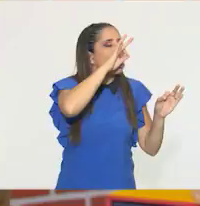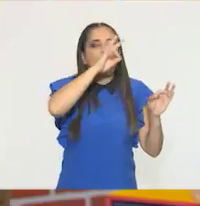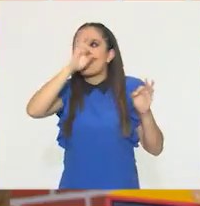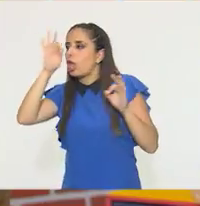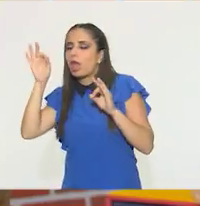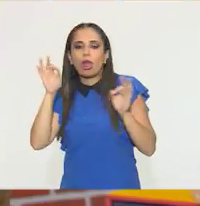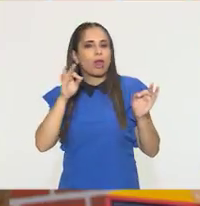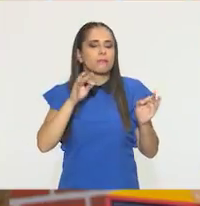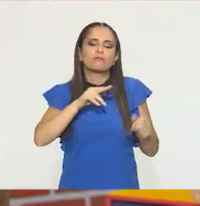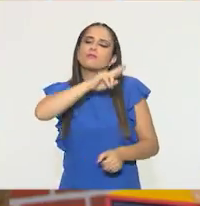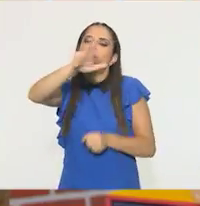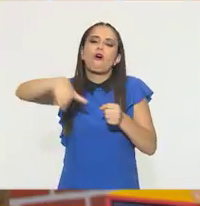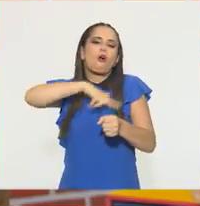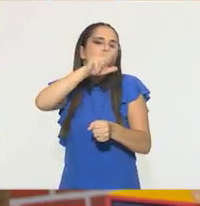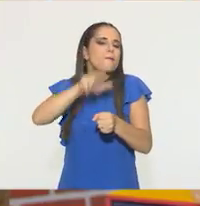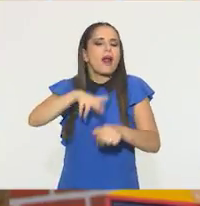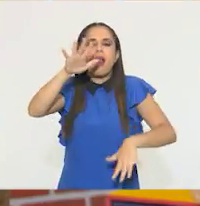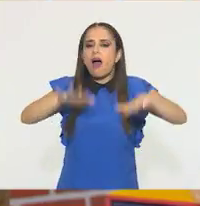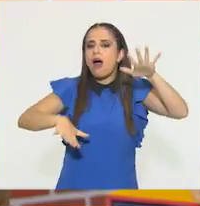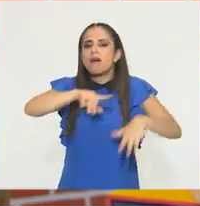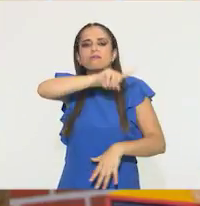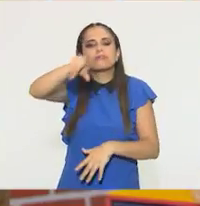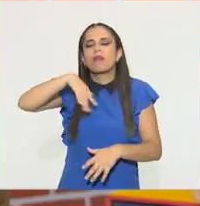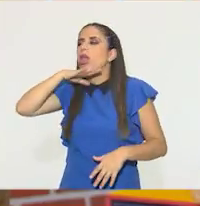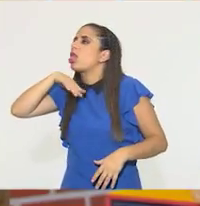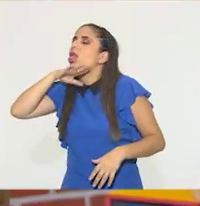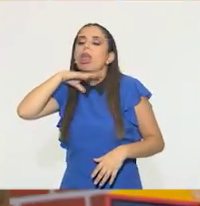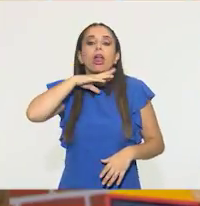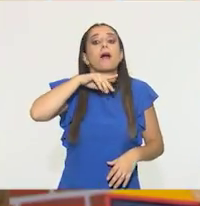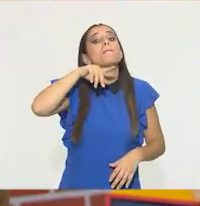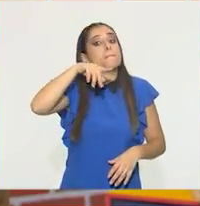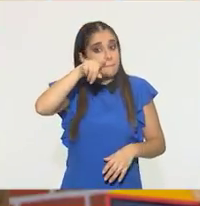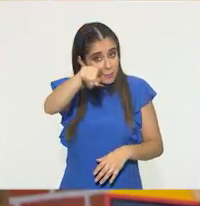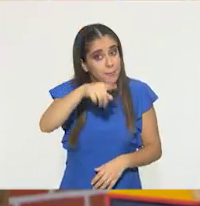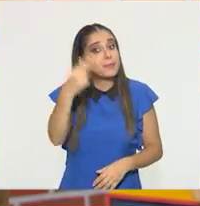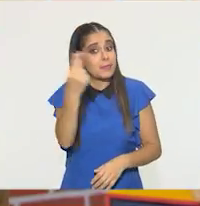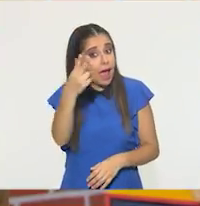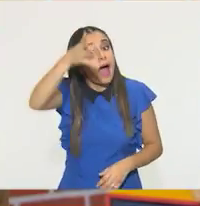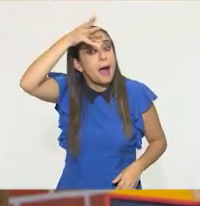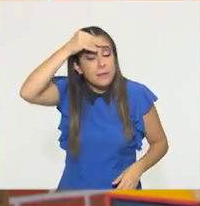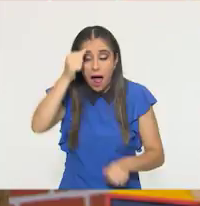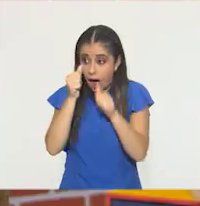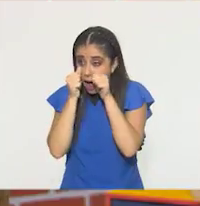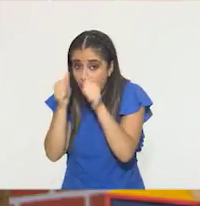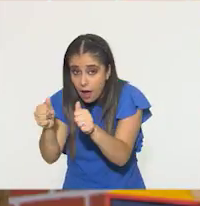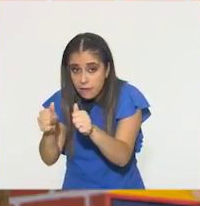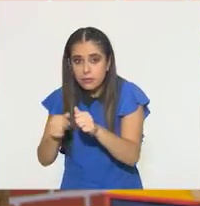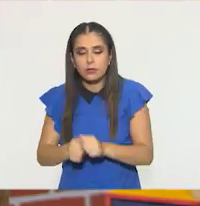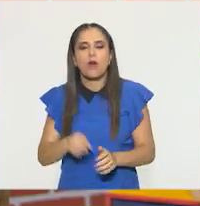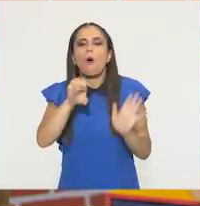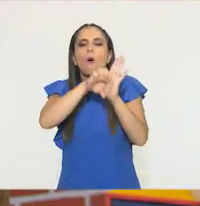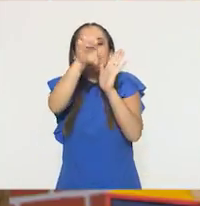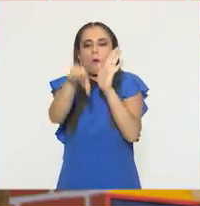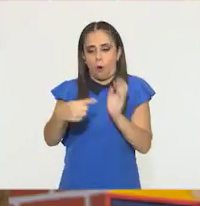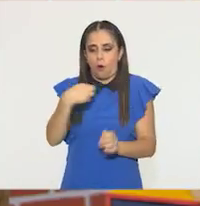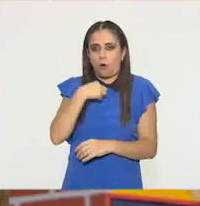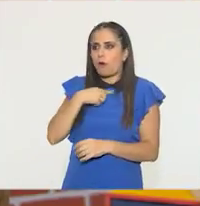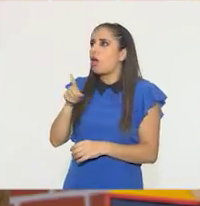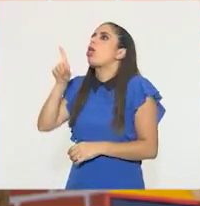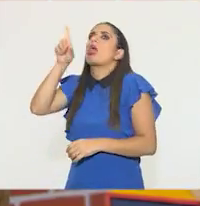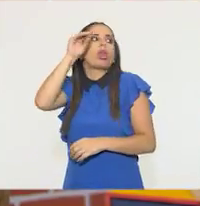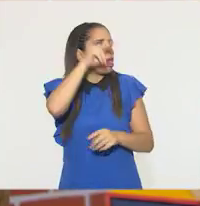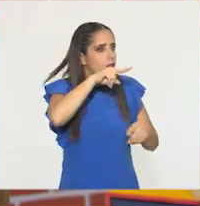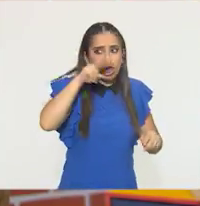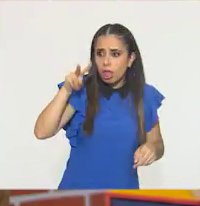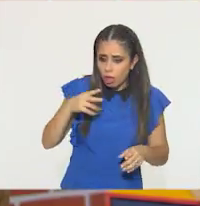es normal y es común que pase esto. La cosa es aprender a enfocarnos. No como a mí, que iba llegando y... De hecho, ya no sé